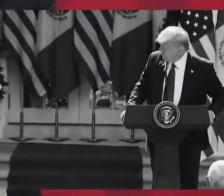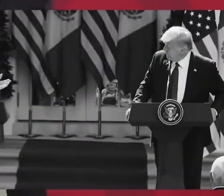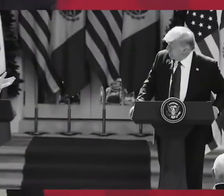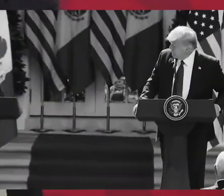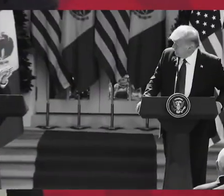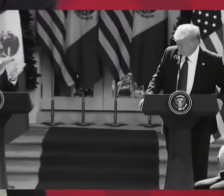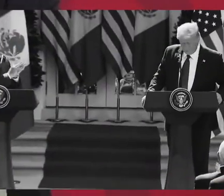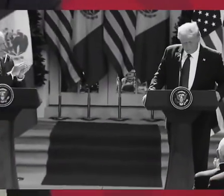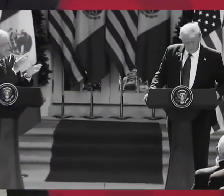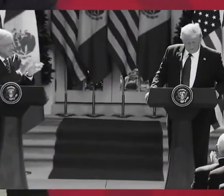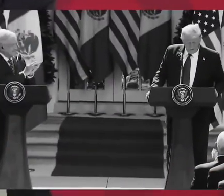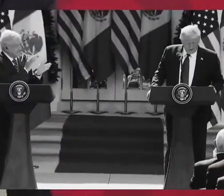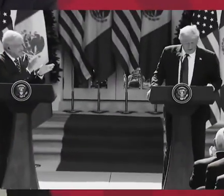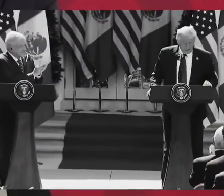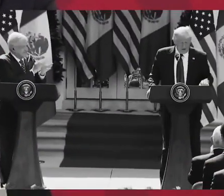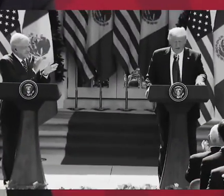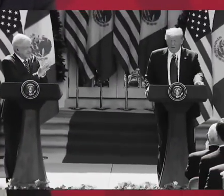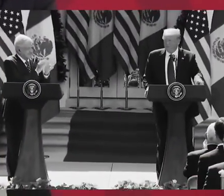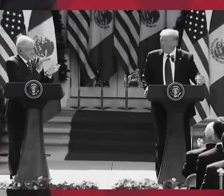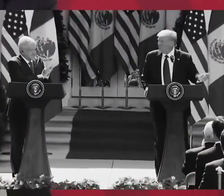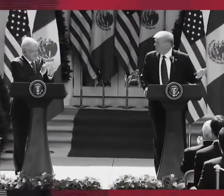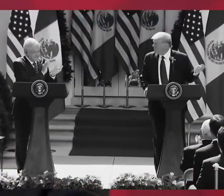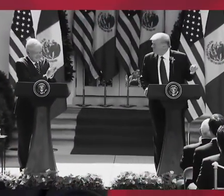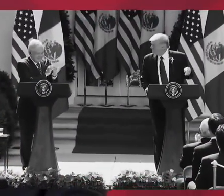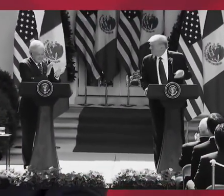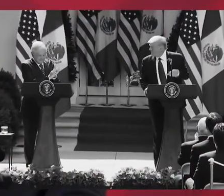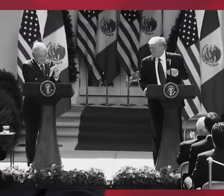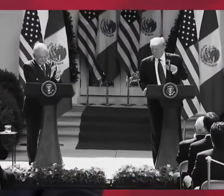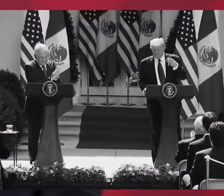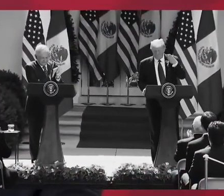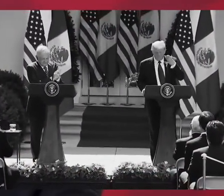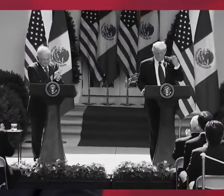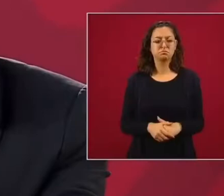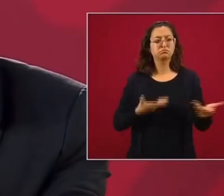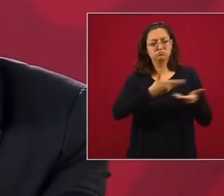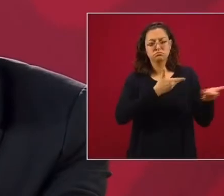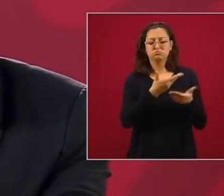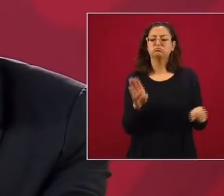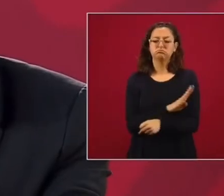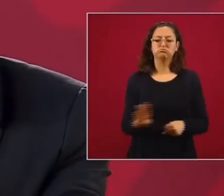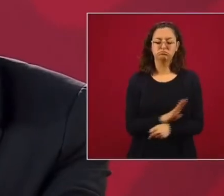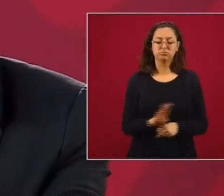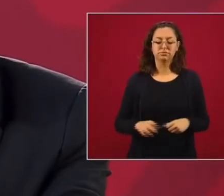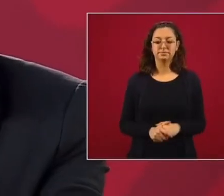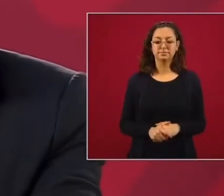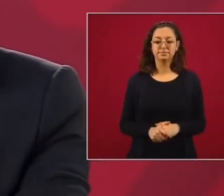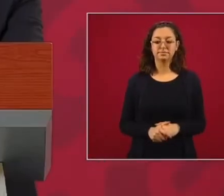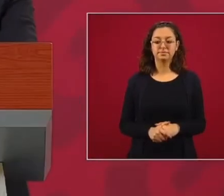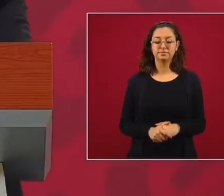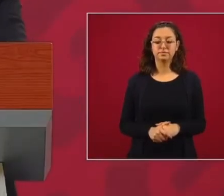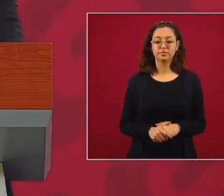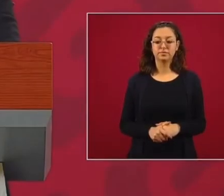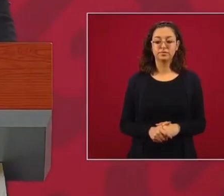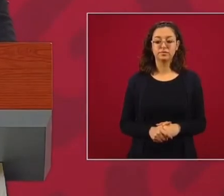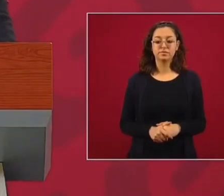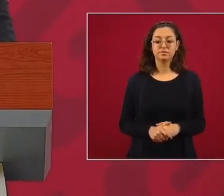una relación de amistad con el gobierno de Estados Unidos porque considero que nos conviene a los mexicanos. Entonces,